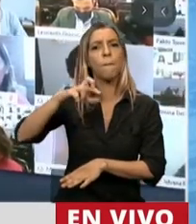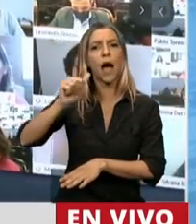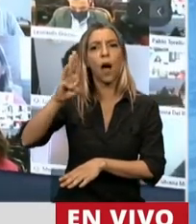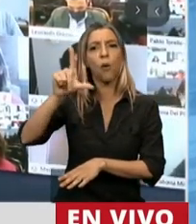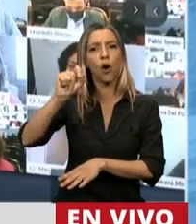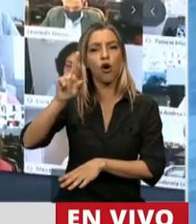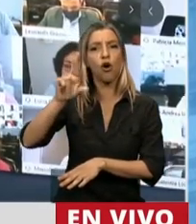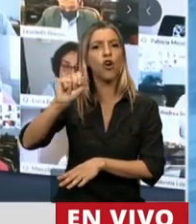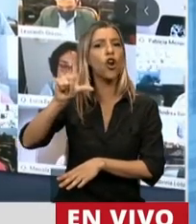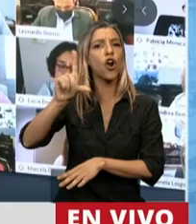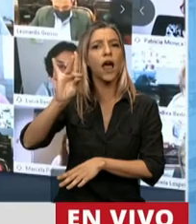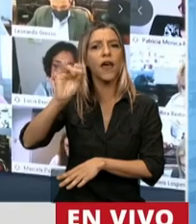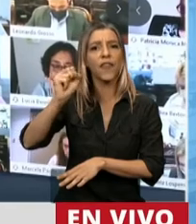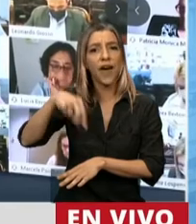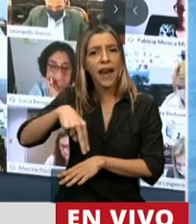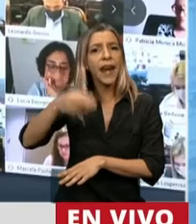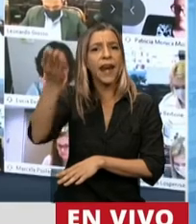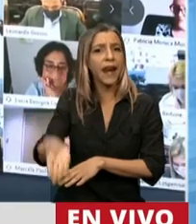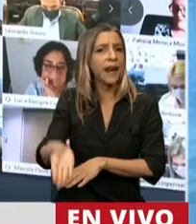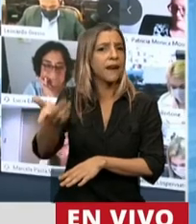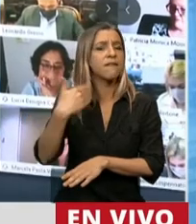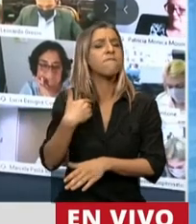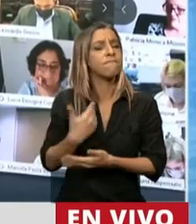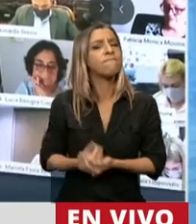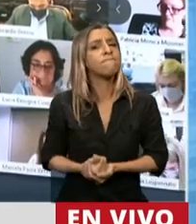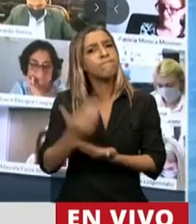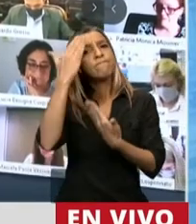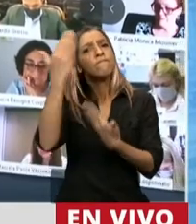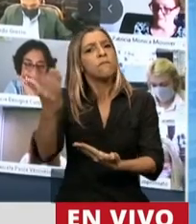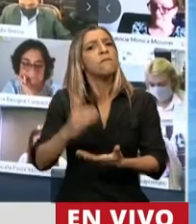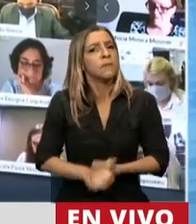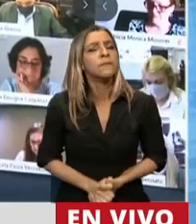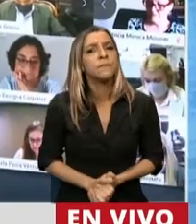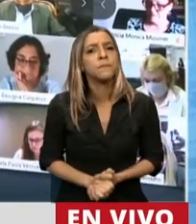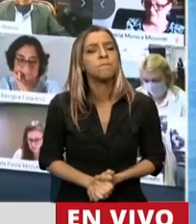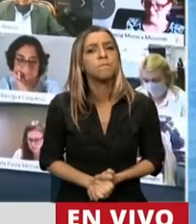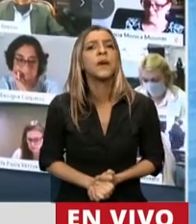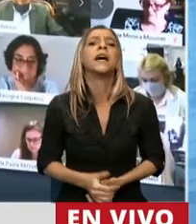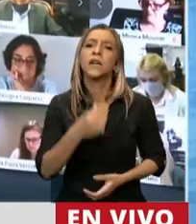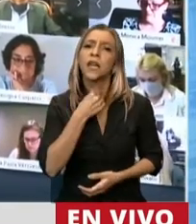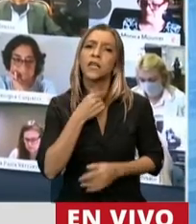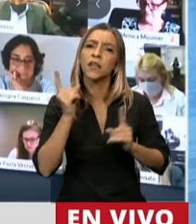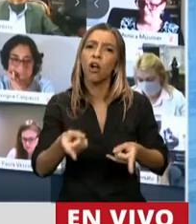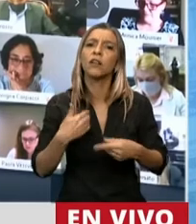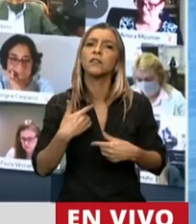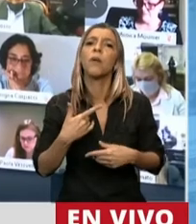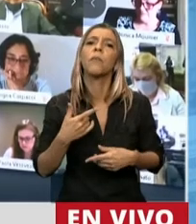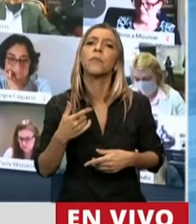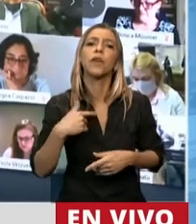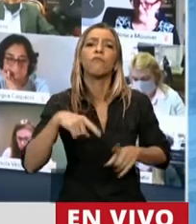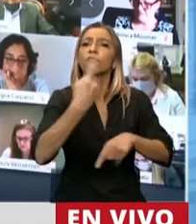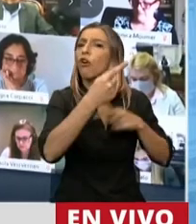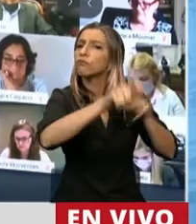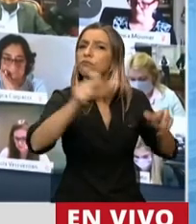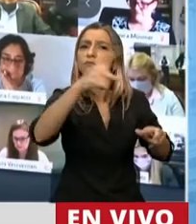y en su persona y en este homenaje quiero extenderlo a todos los caídos, los